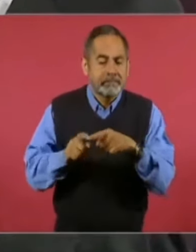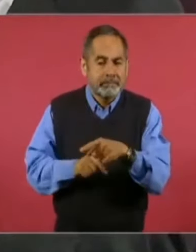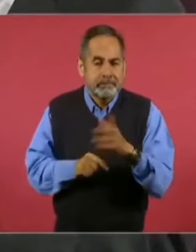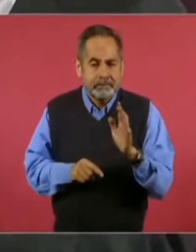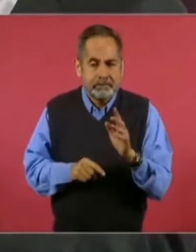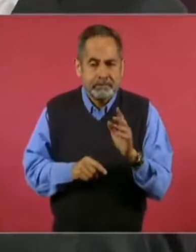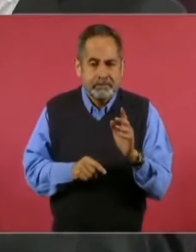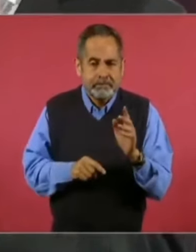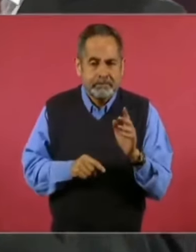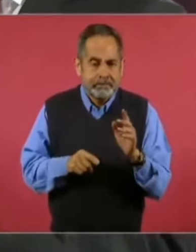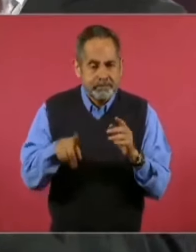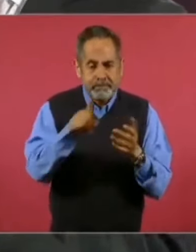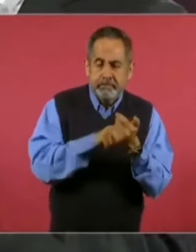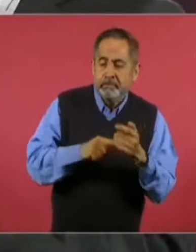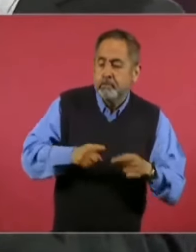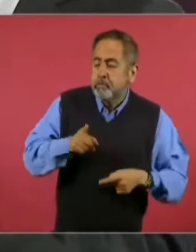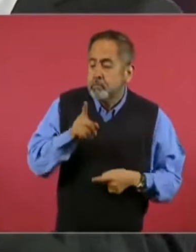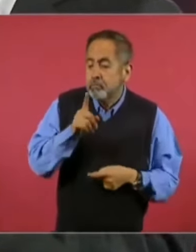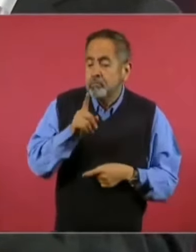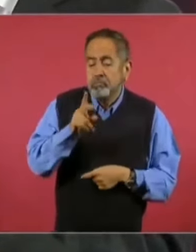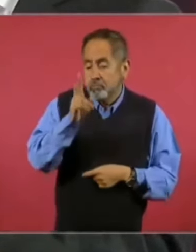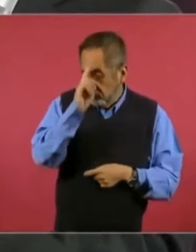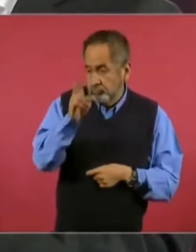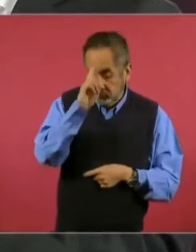censura y pagan,